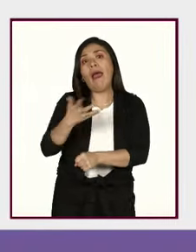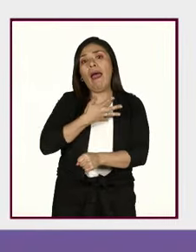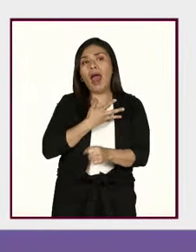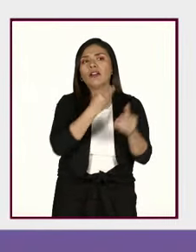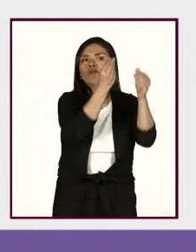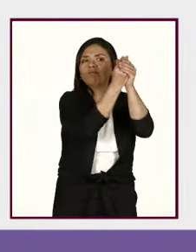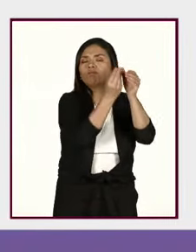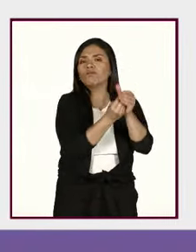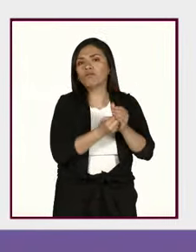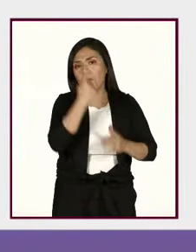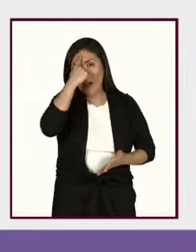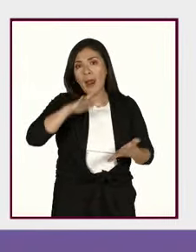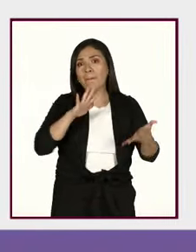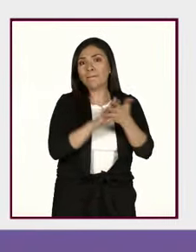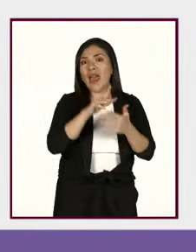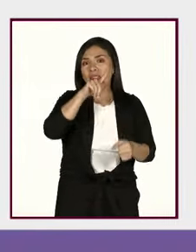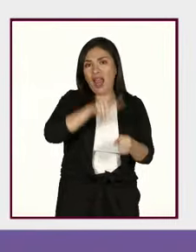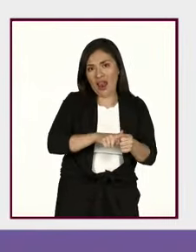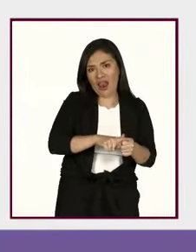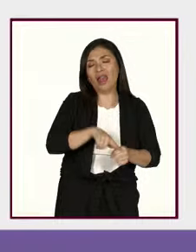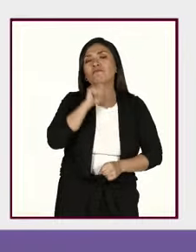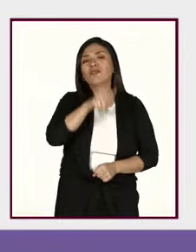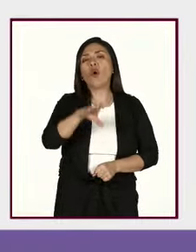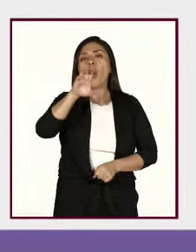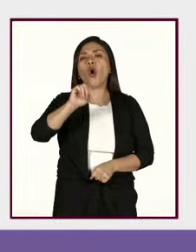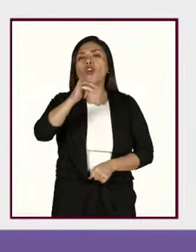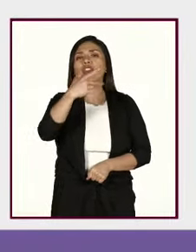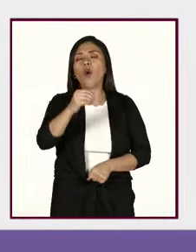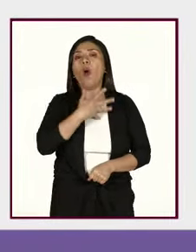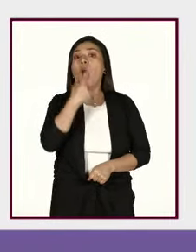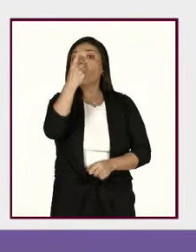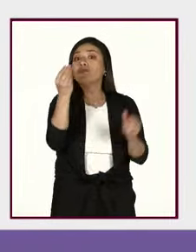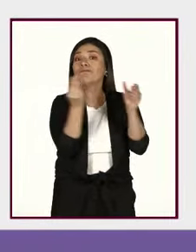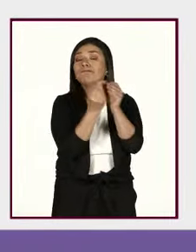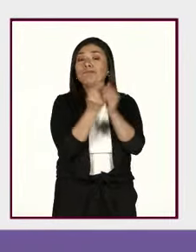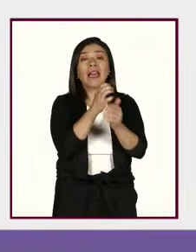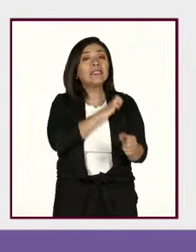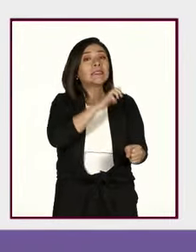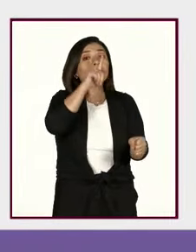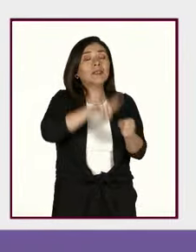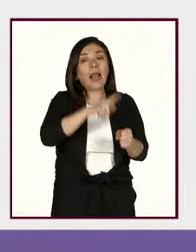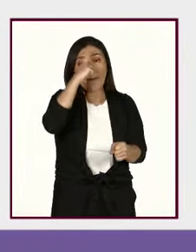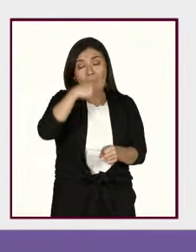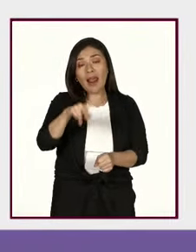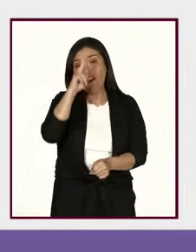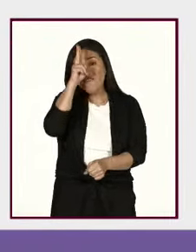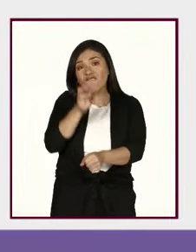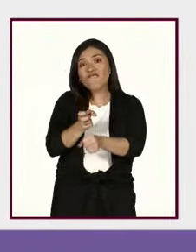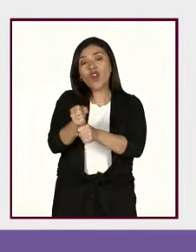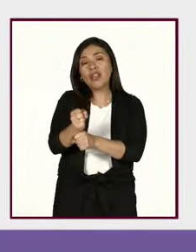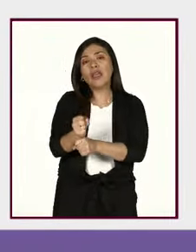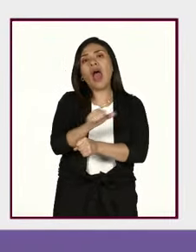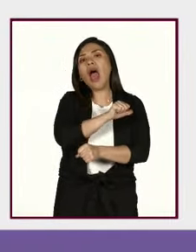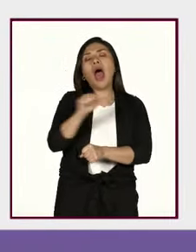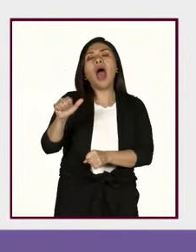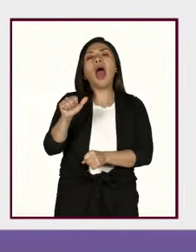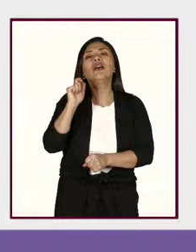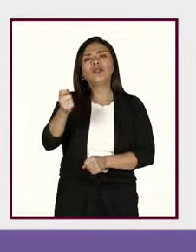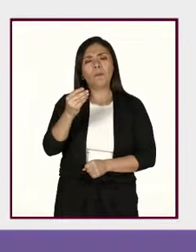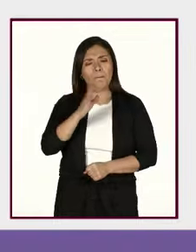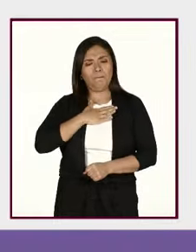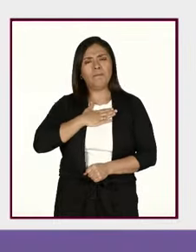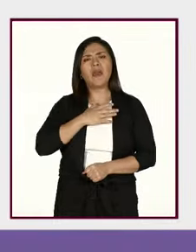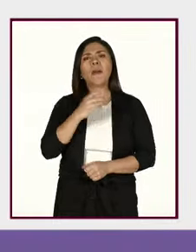penales. Ahí el Código Penal Federal establece un capítulo específico de violencia a la intimidad sexual.